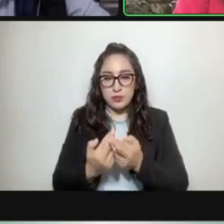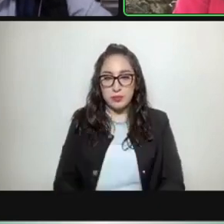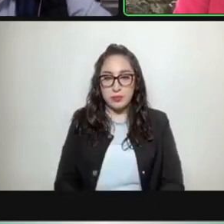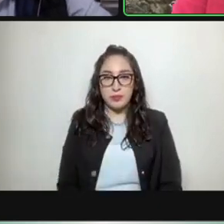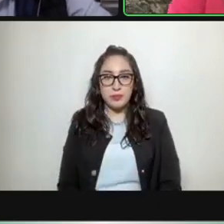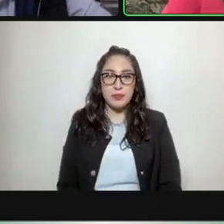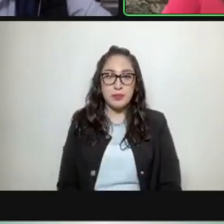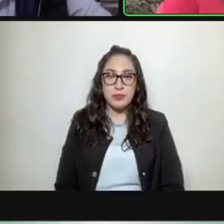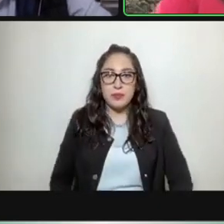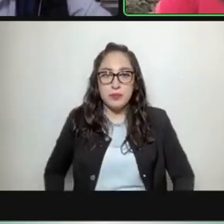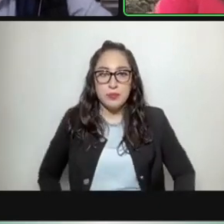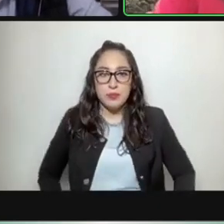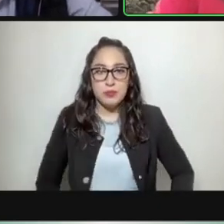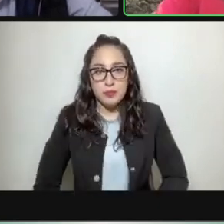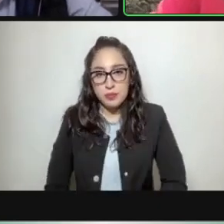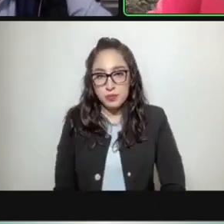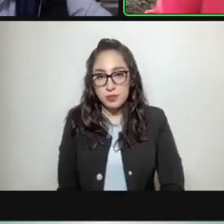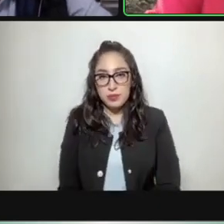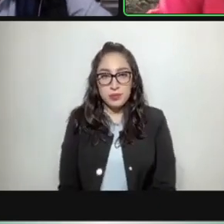llevar a cabo la presente sesión.